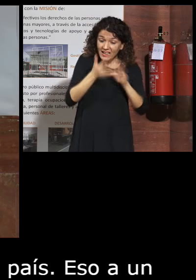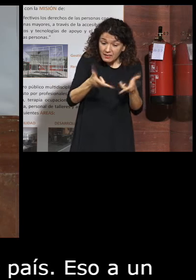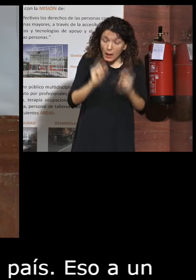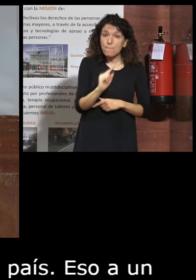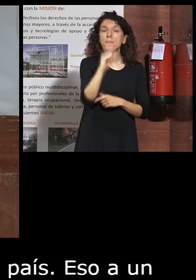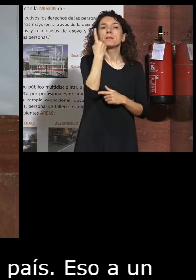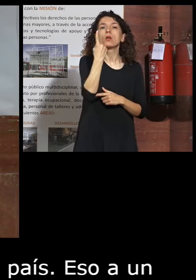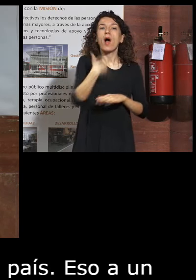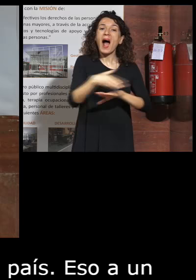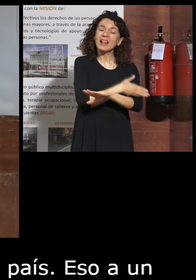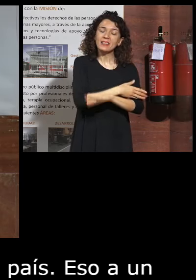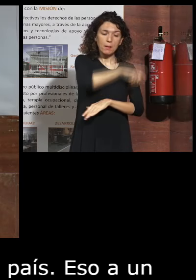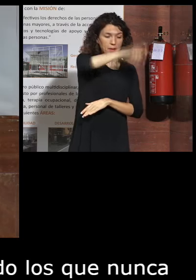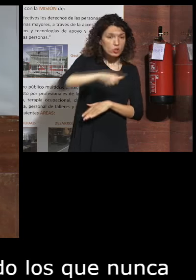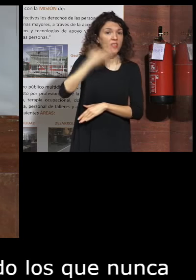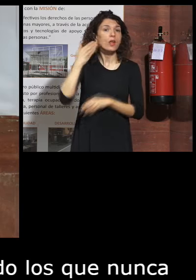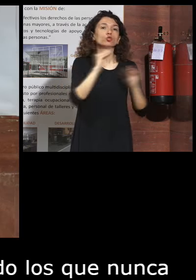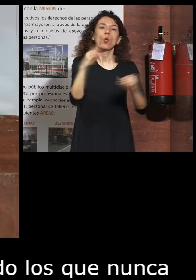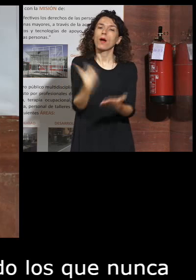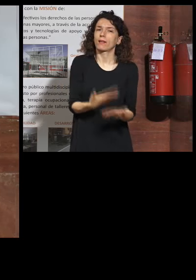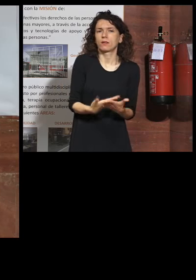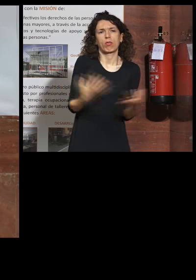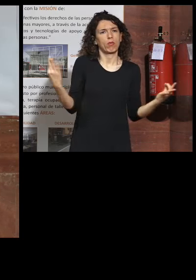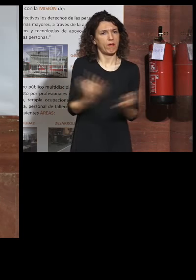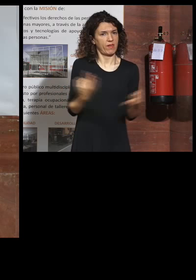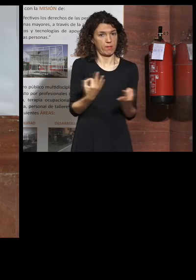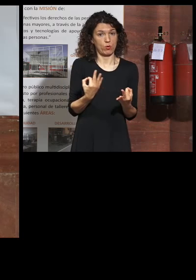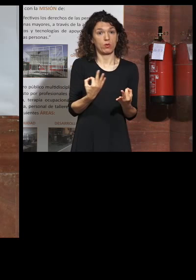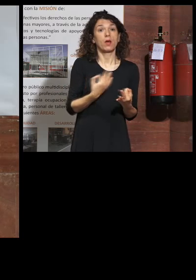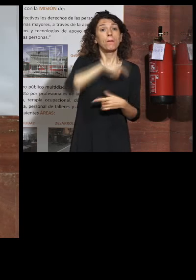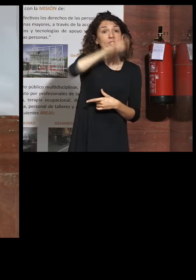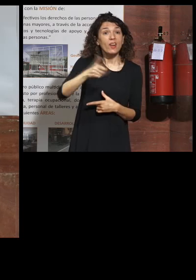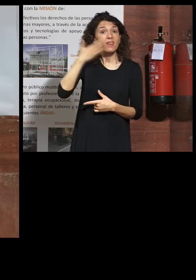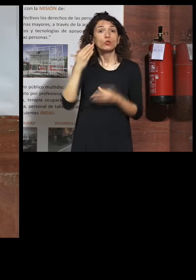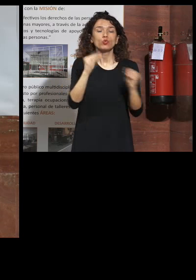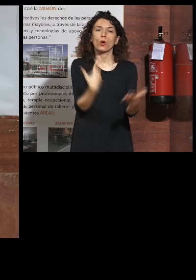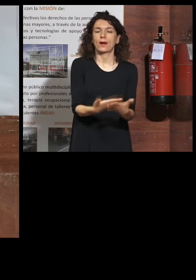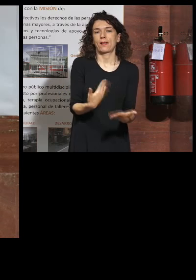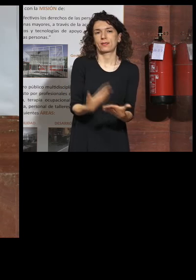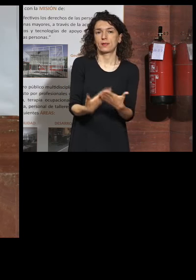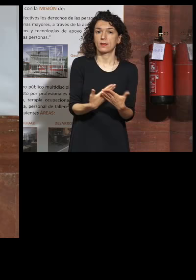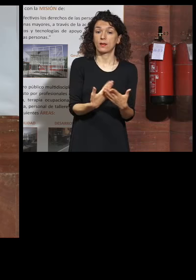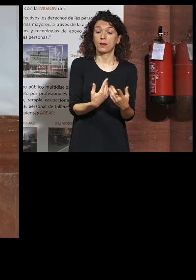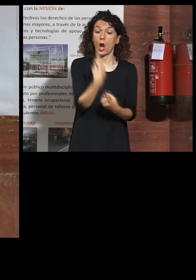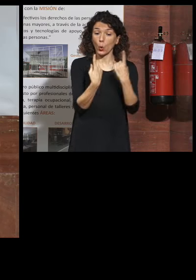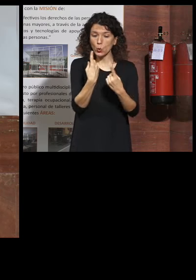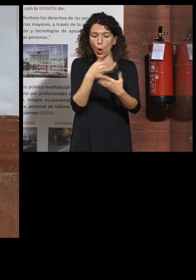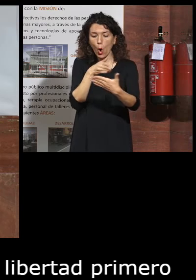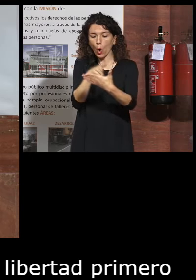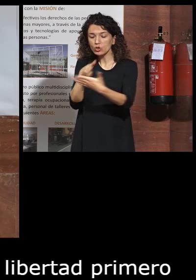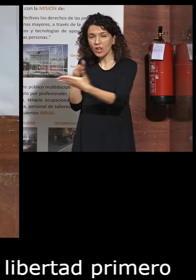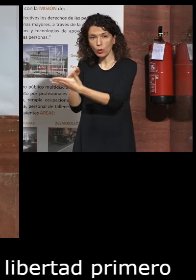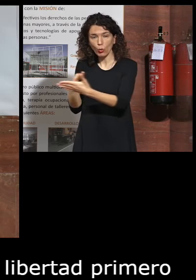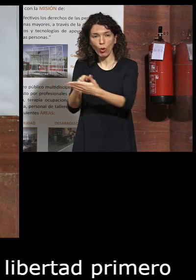que garantizar la dignidad de las personas y para garantizar la dignidad de las personas tenemos que remover aquellos obstáculos que